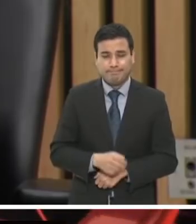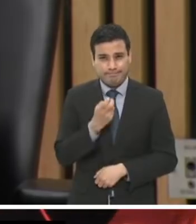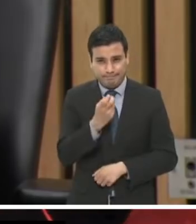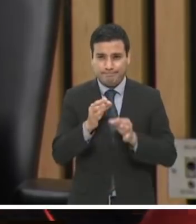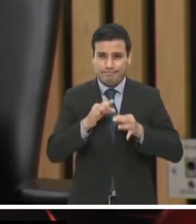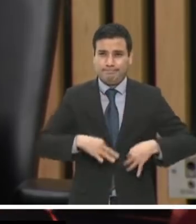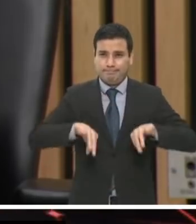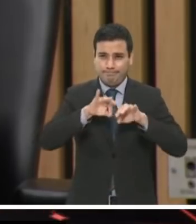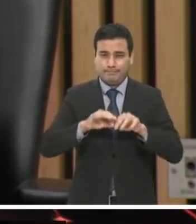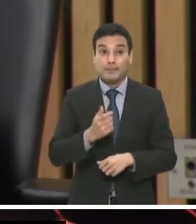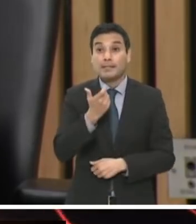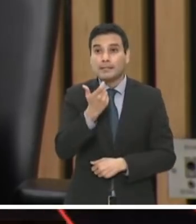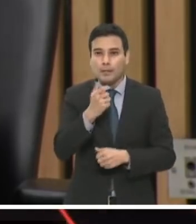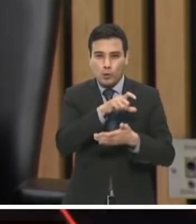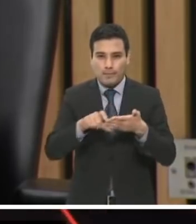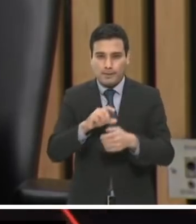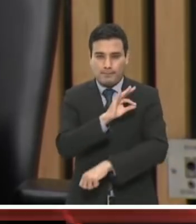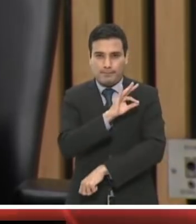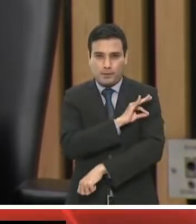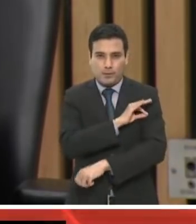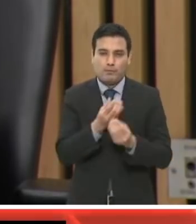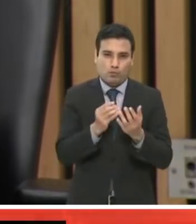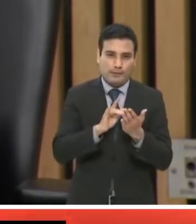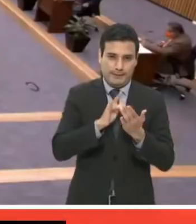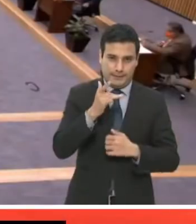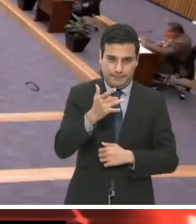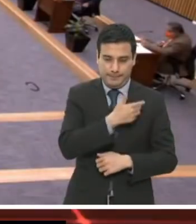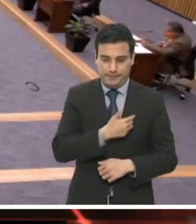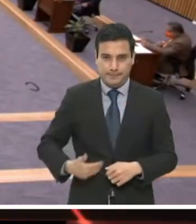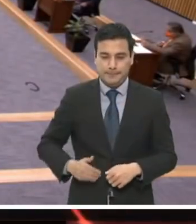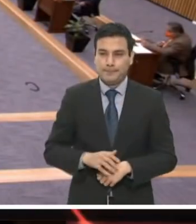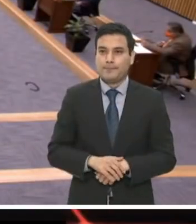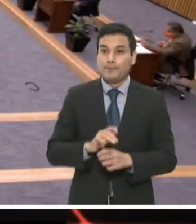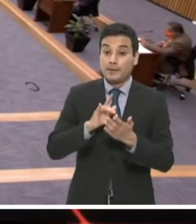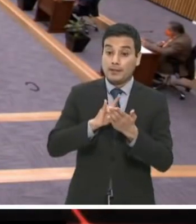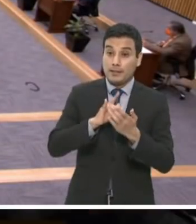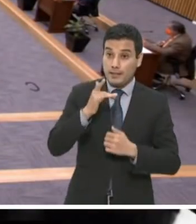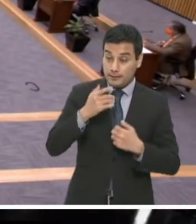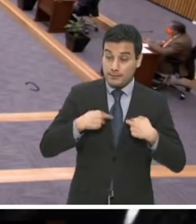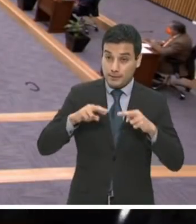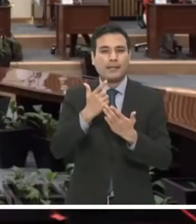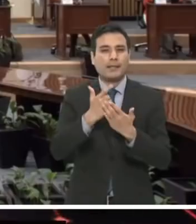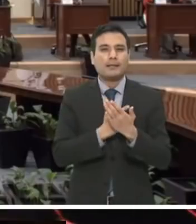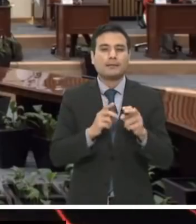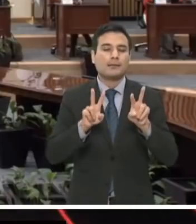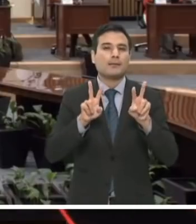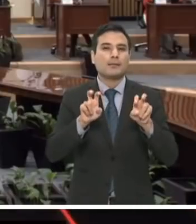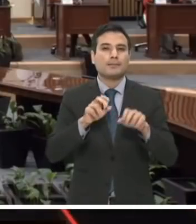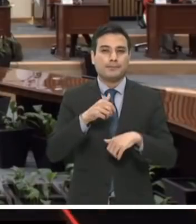para la compra de las vacunas. Muchas gracias, presidente. Gracias, señor representante.